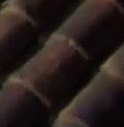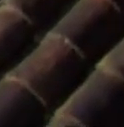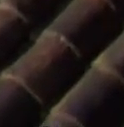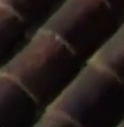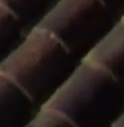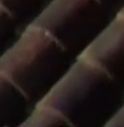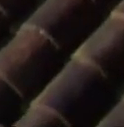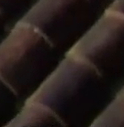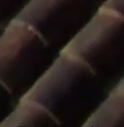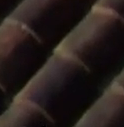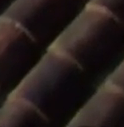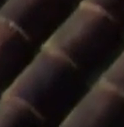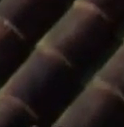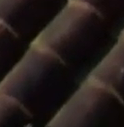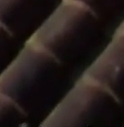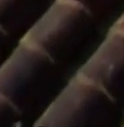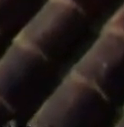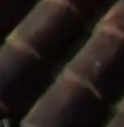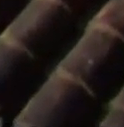Gracias